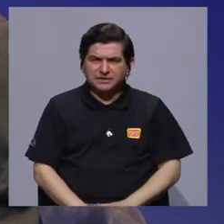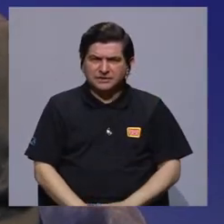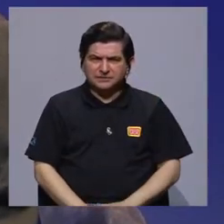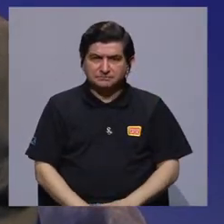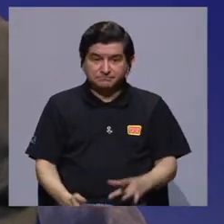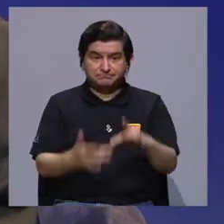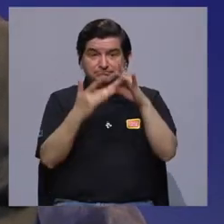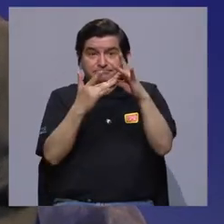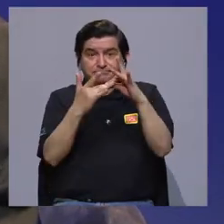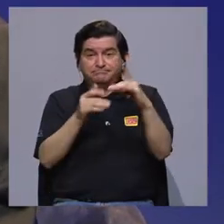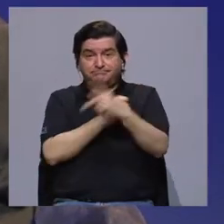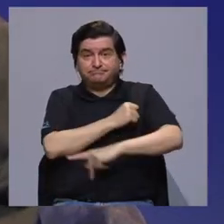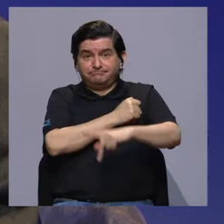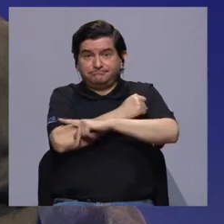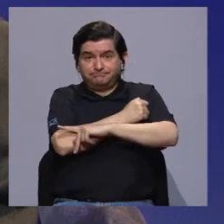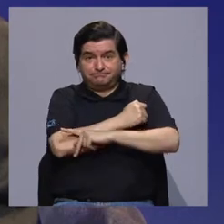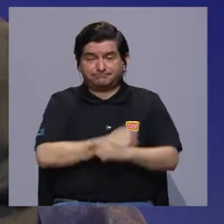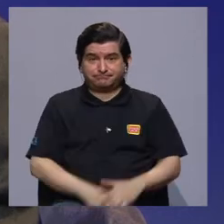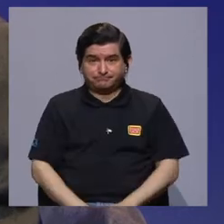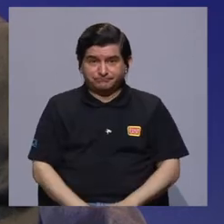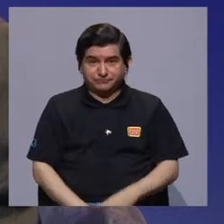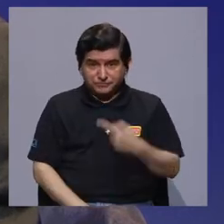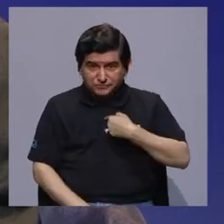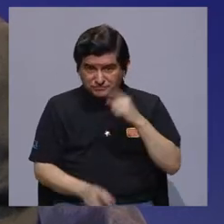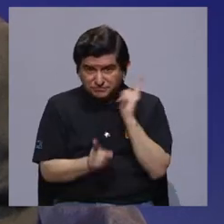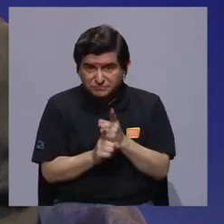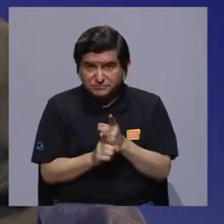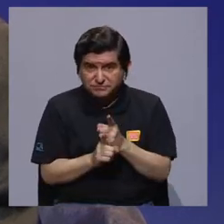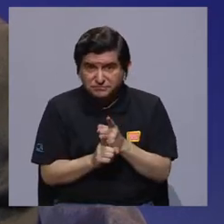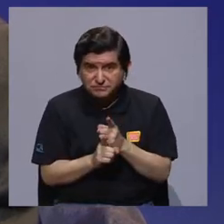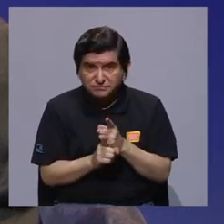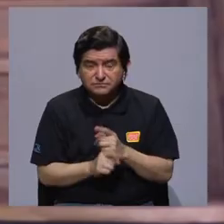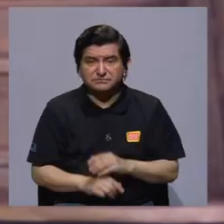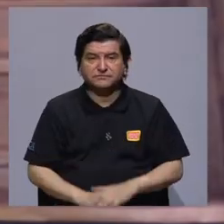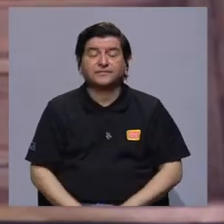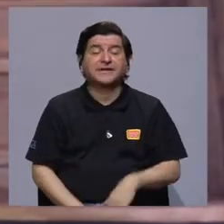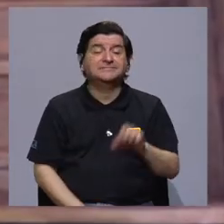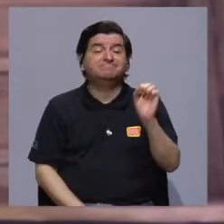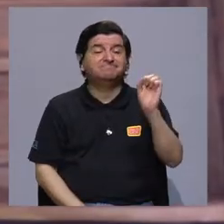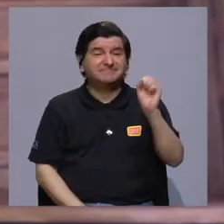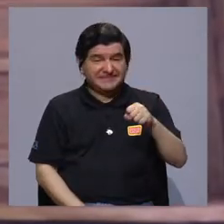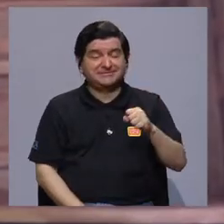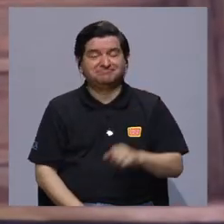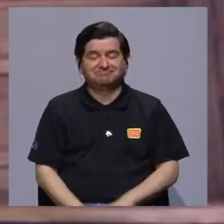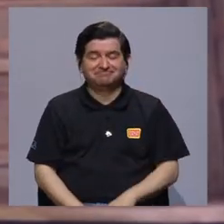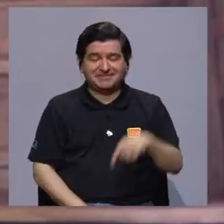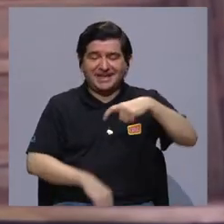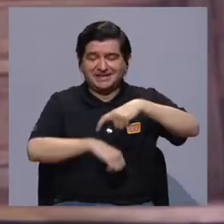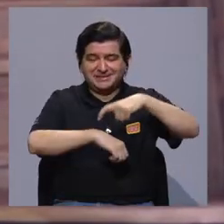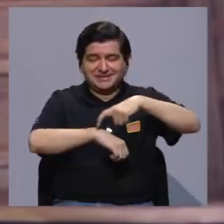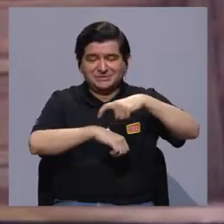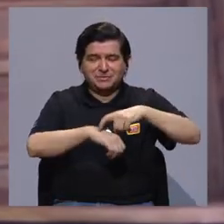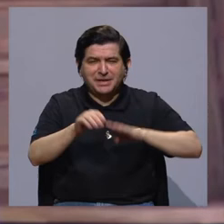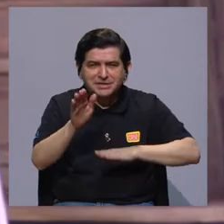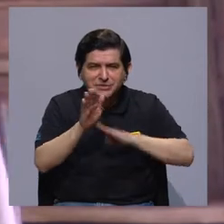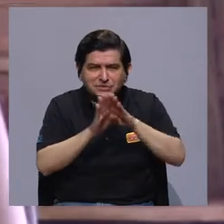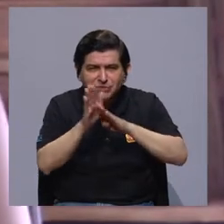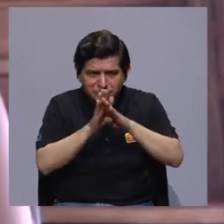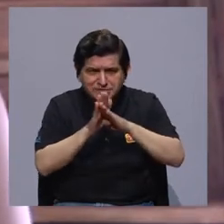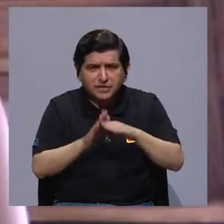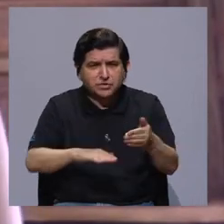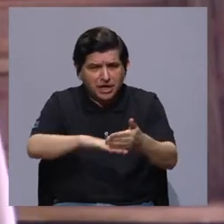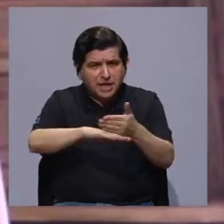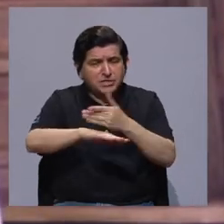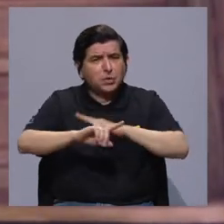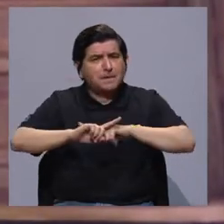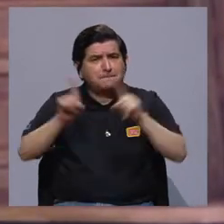especialmente en nuestro país. Carolina, ¿estoy en lo correcto? Sí, o sea, hoy en día se está desarrollando cada